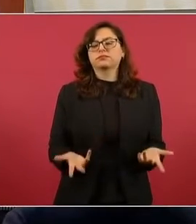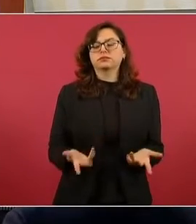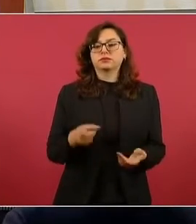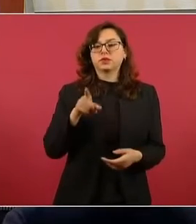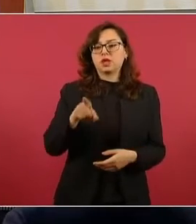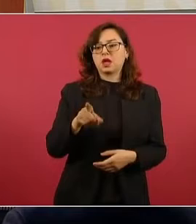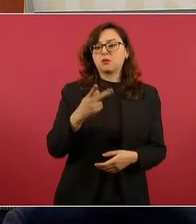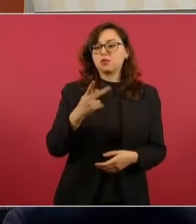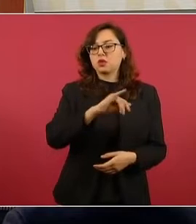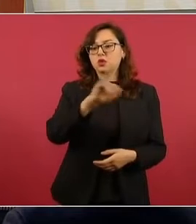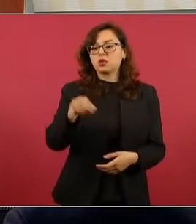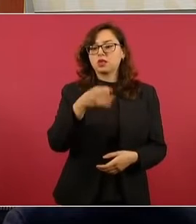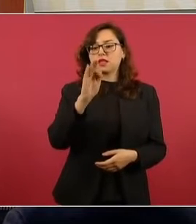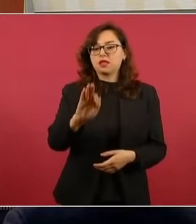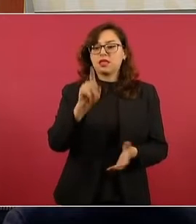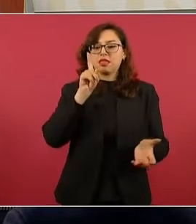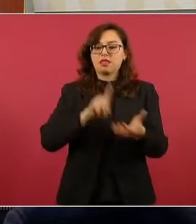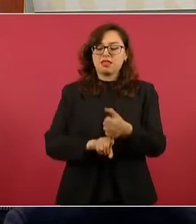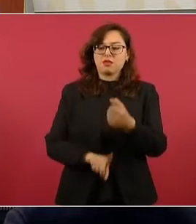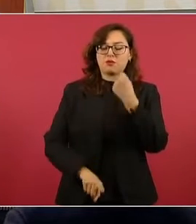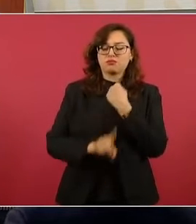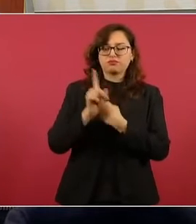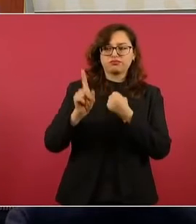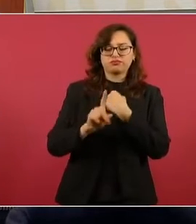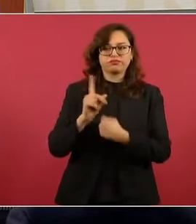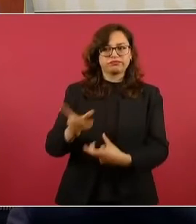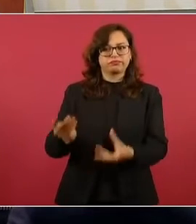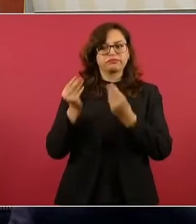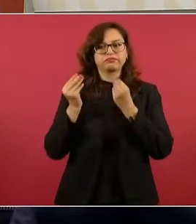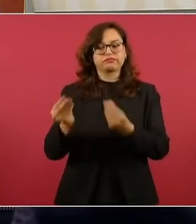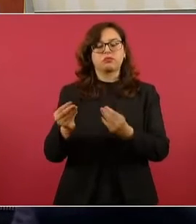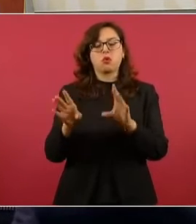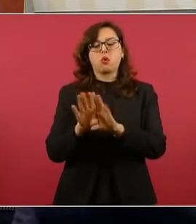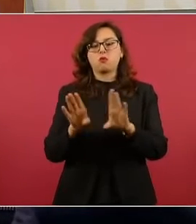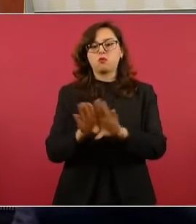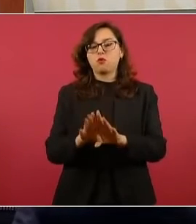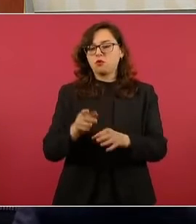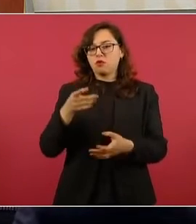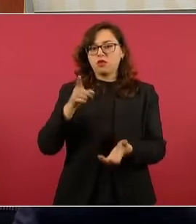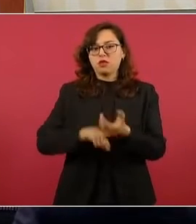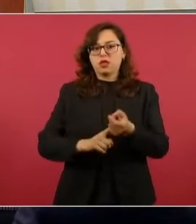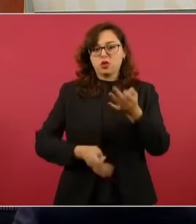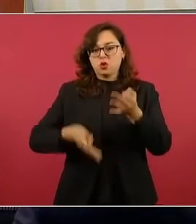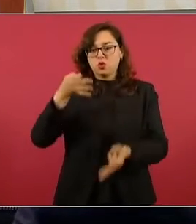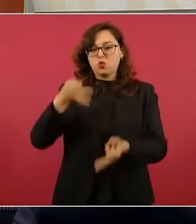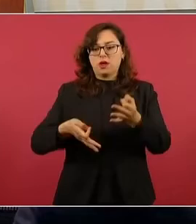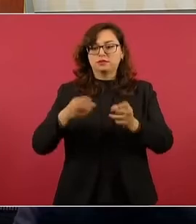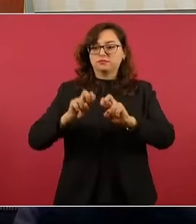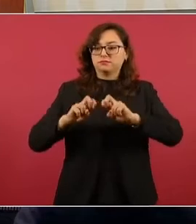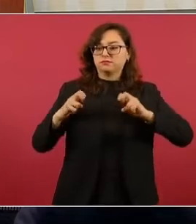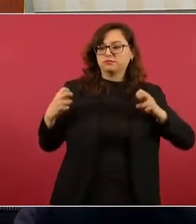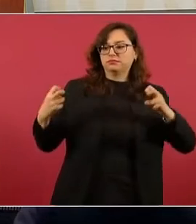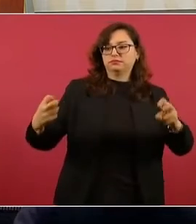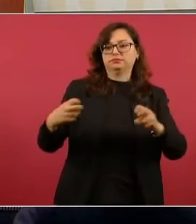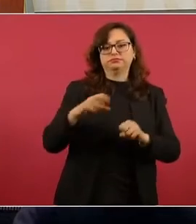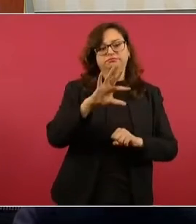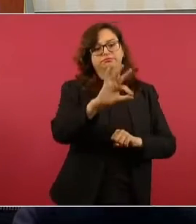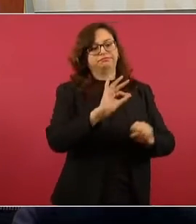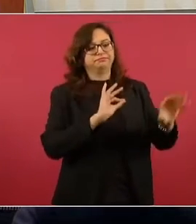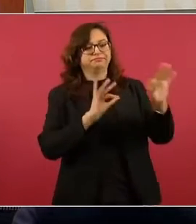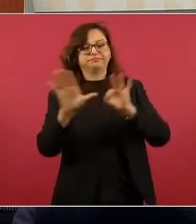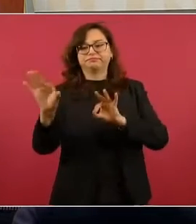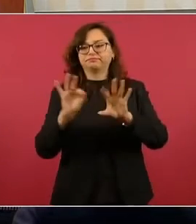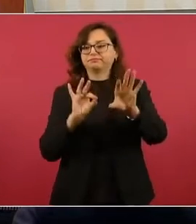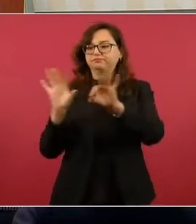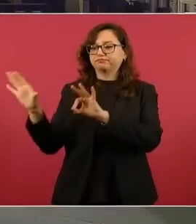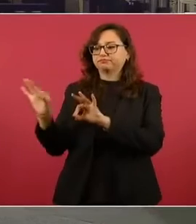se genera desde la forma en que se eligen a los magistrados o a todos aquellos que pertenecen al poder, porque lamentablemente